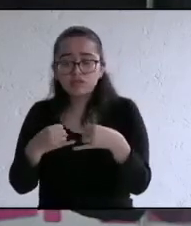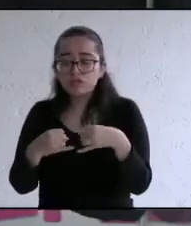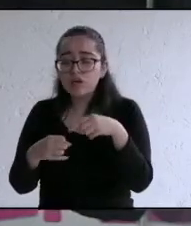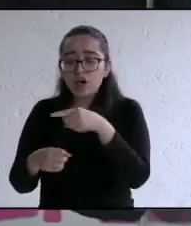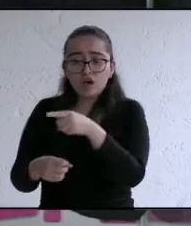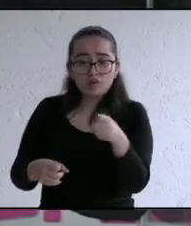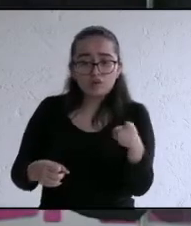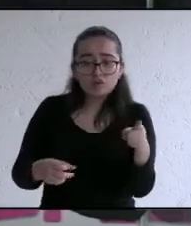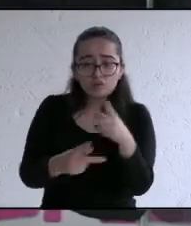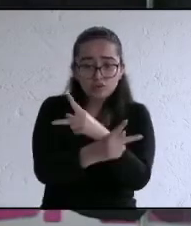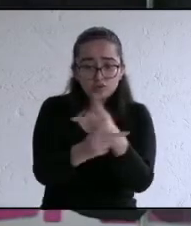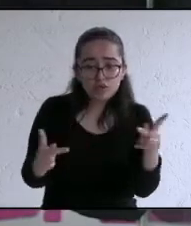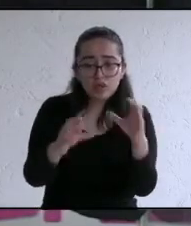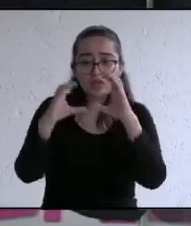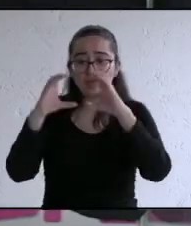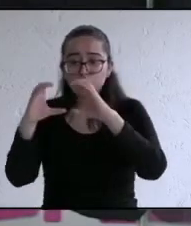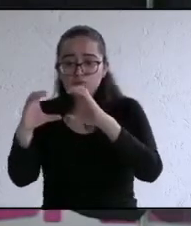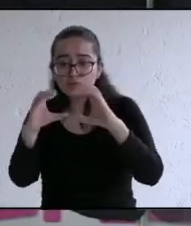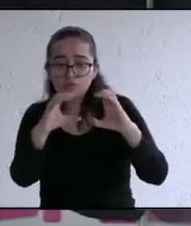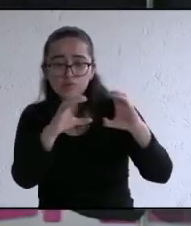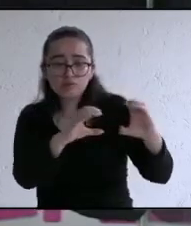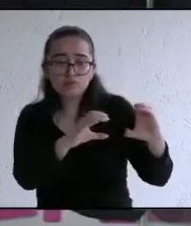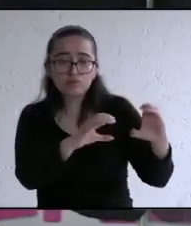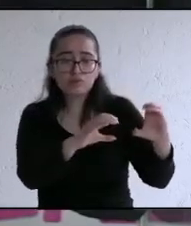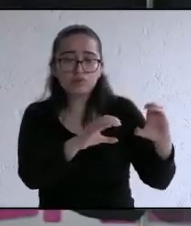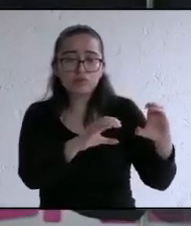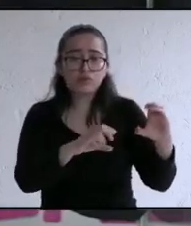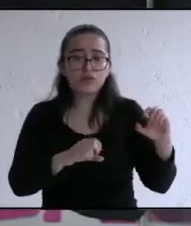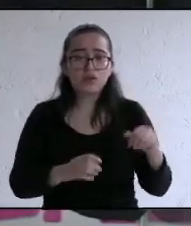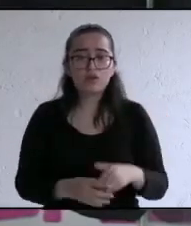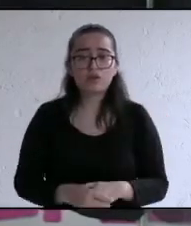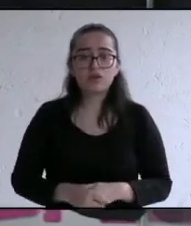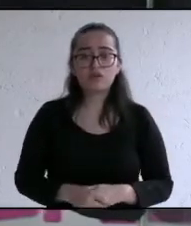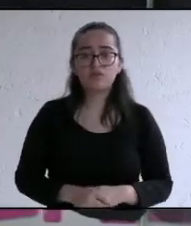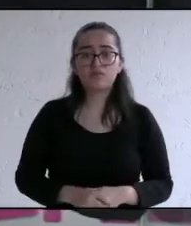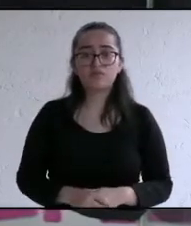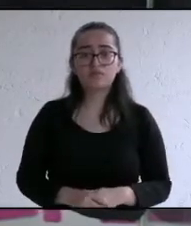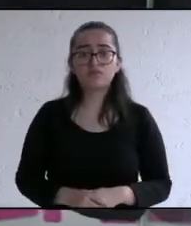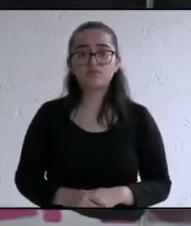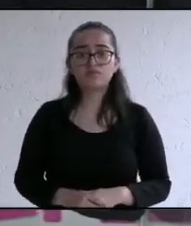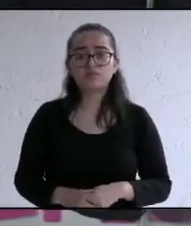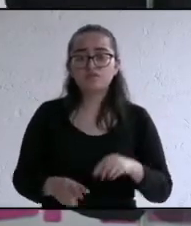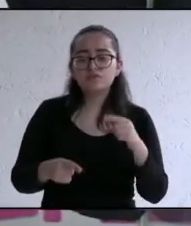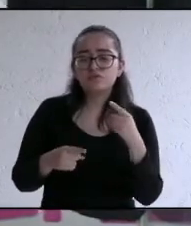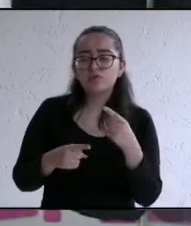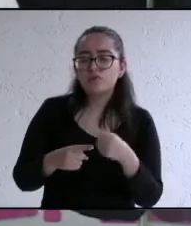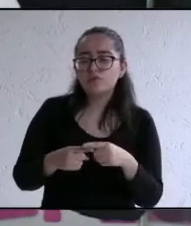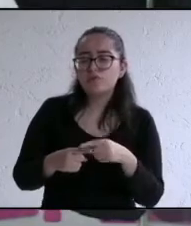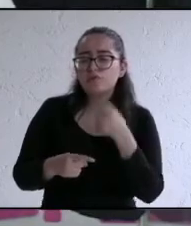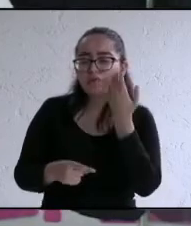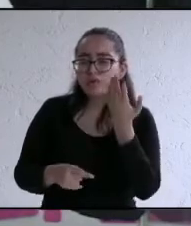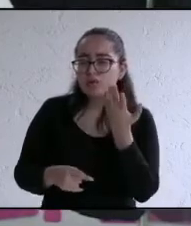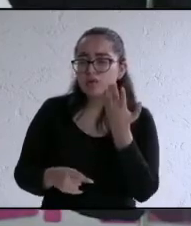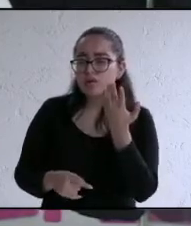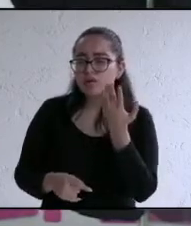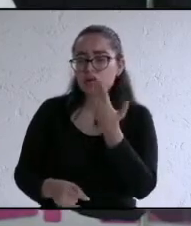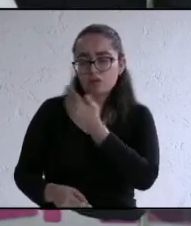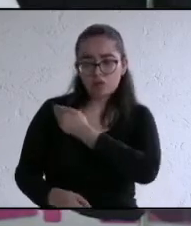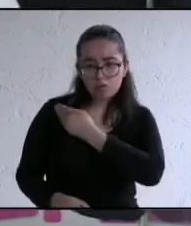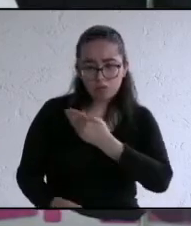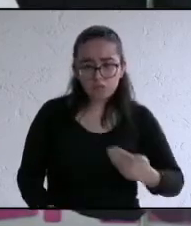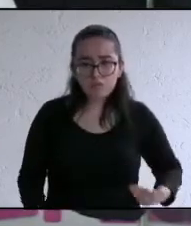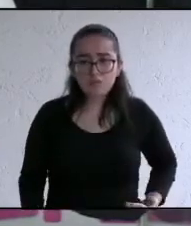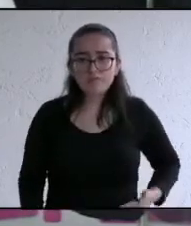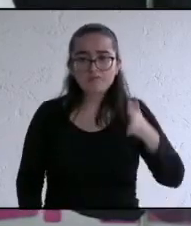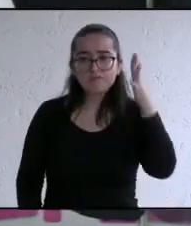tengamos justicia pronta y expédita como lo marca la ley ahí en nuestro municipio quienes hoy quieren ocupar este puesto de presidente